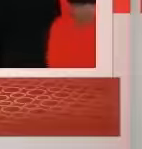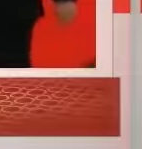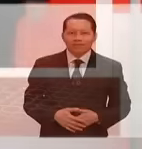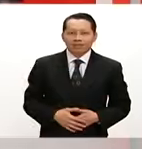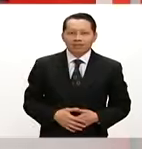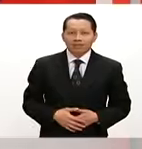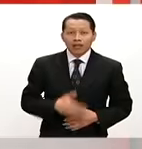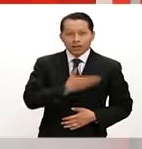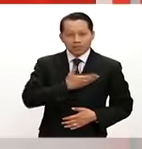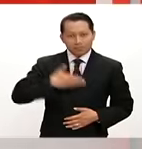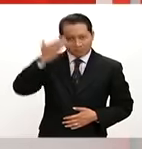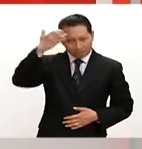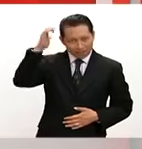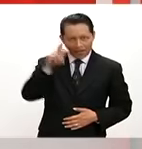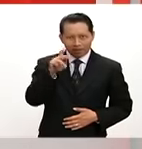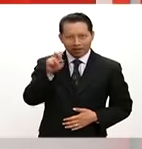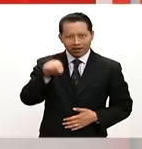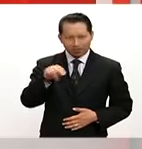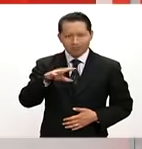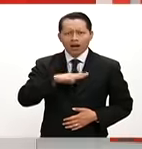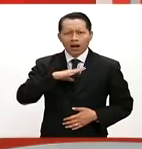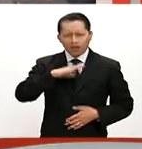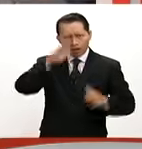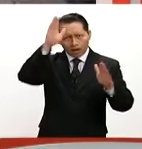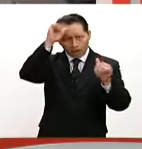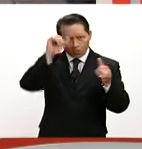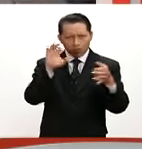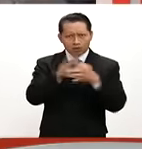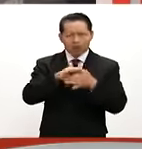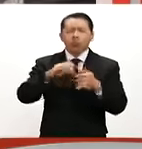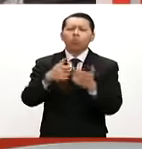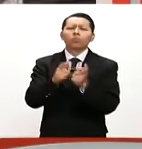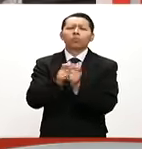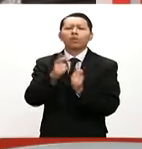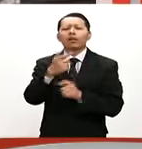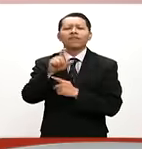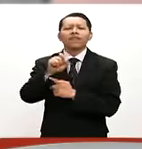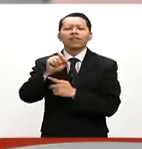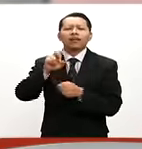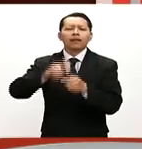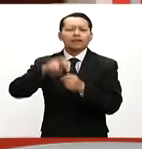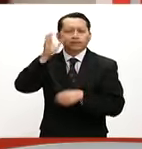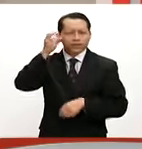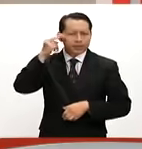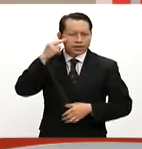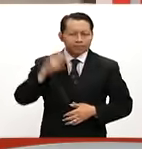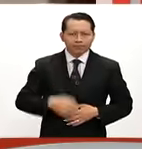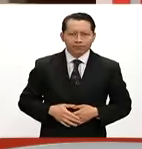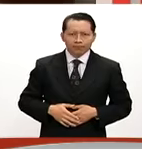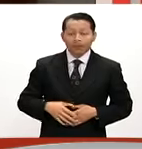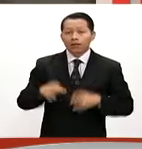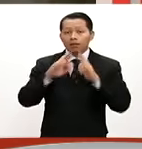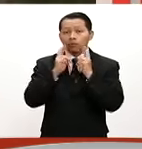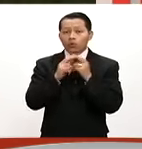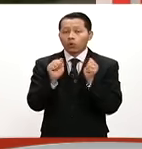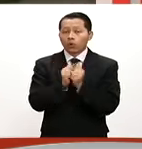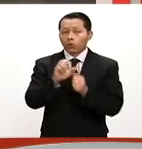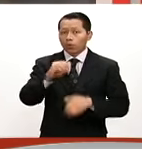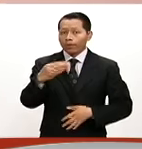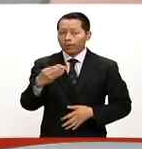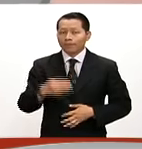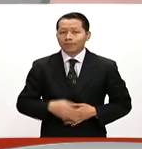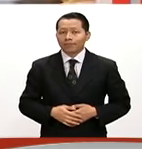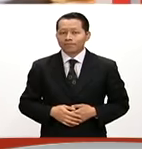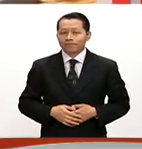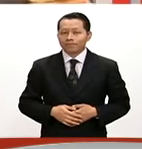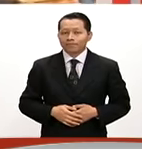El presidente Enrique Peña Nieto consolida acuerdos en el marco de la cumbre del G-20 en China. Se reúne con el presidente Barack Obama.